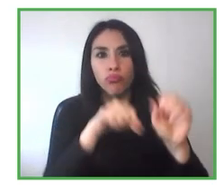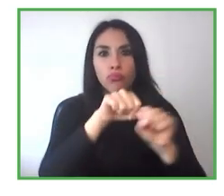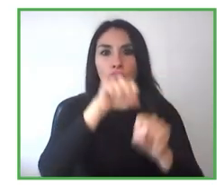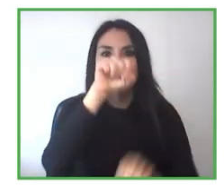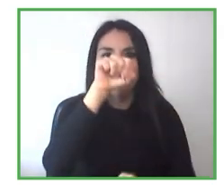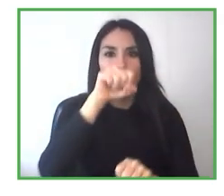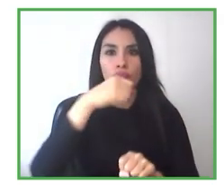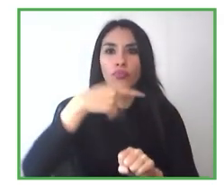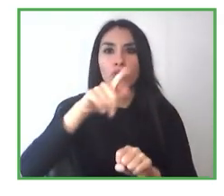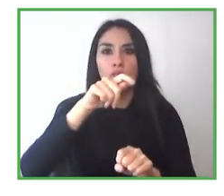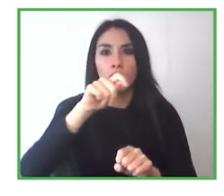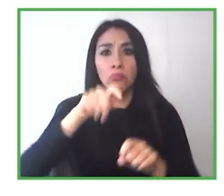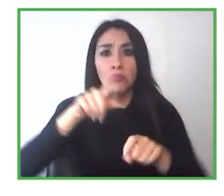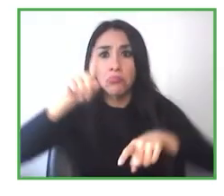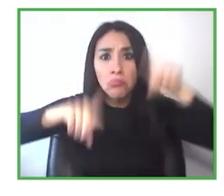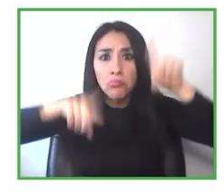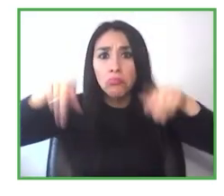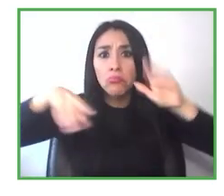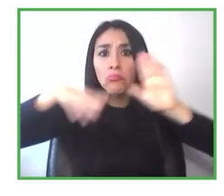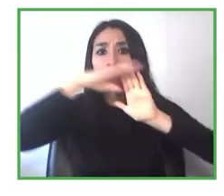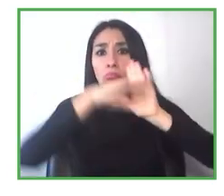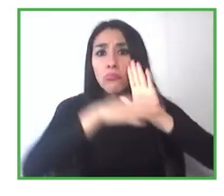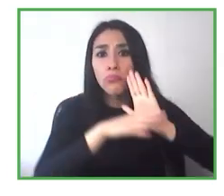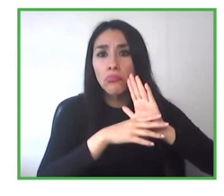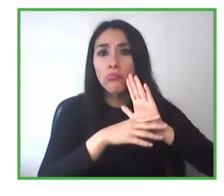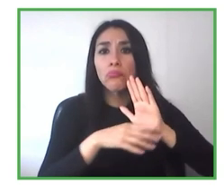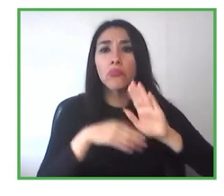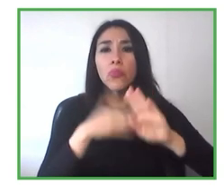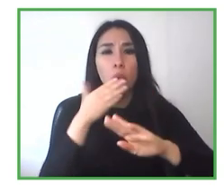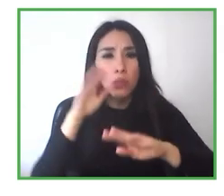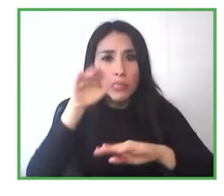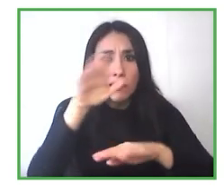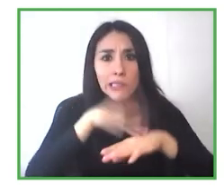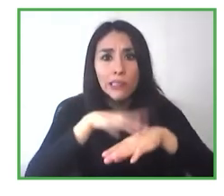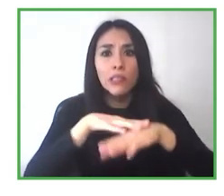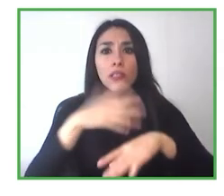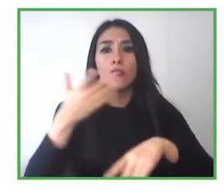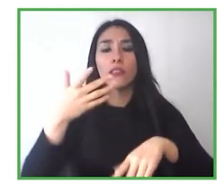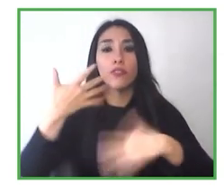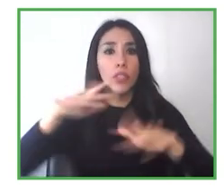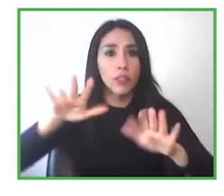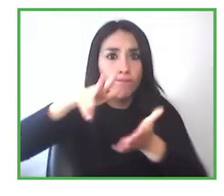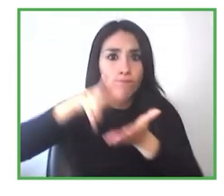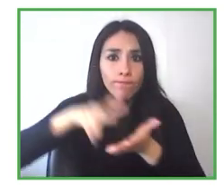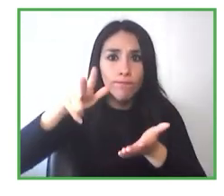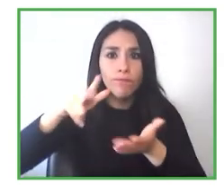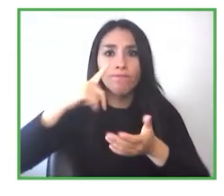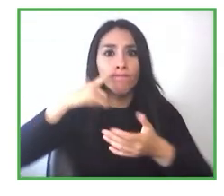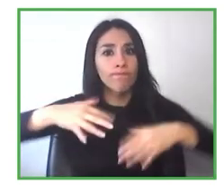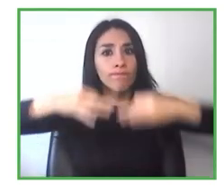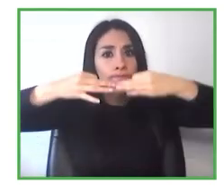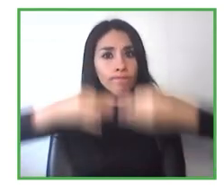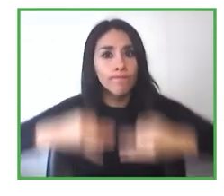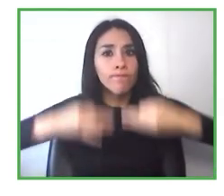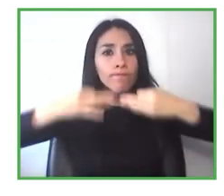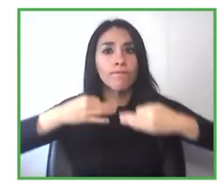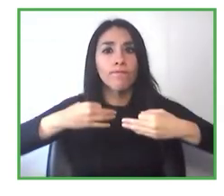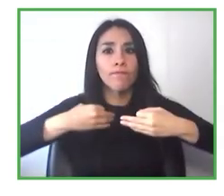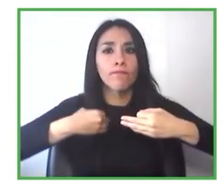Por ejemplo, que sea un contrato bajo el código del trabajo, de que sea un contrato de al menos tres meses, para más o menos